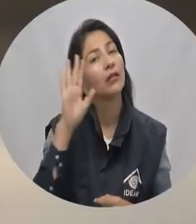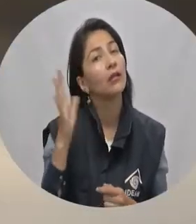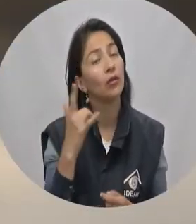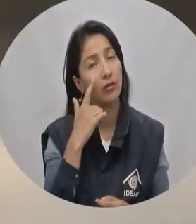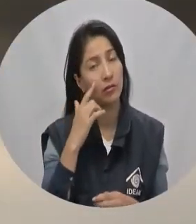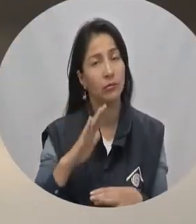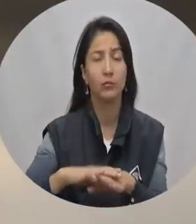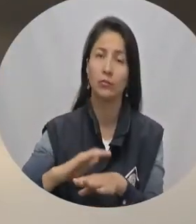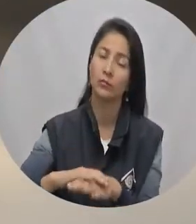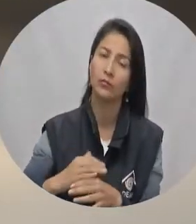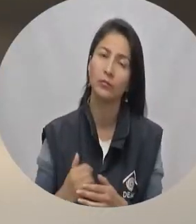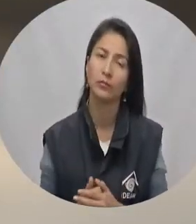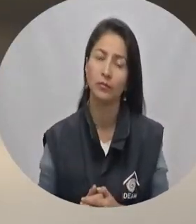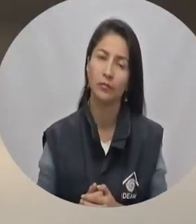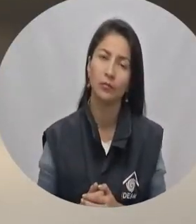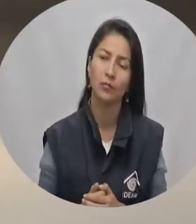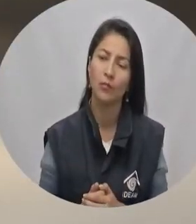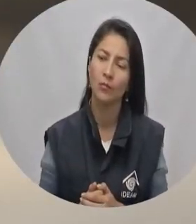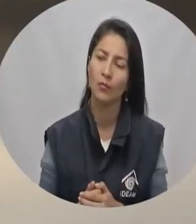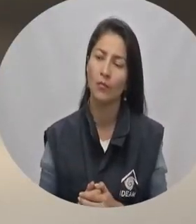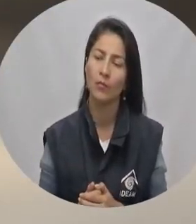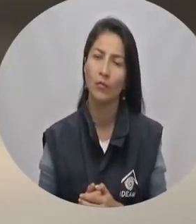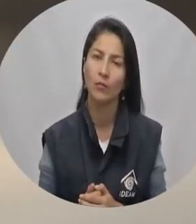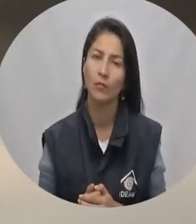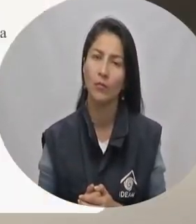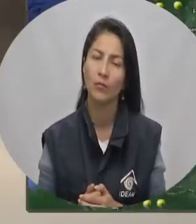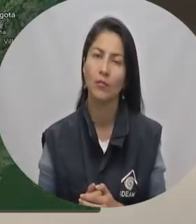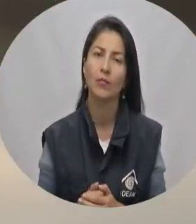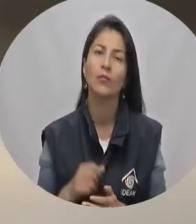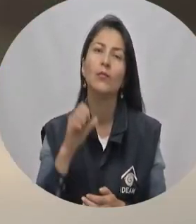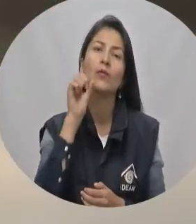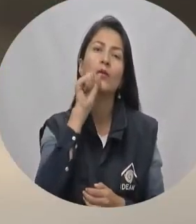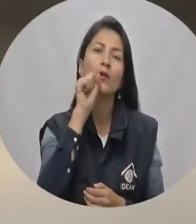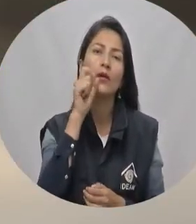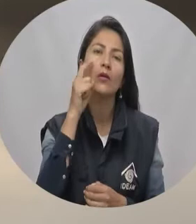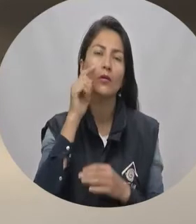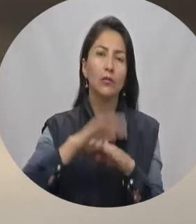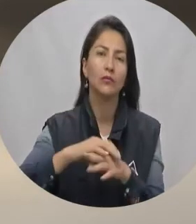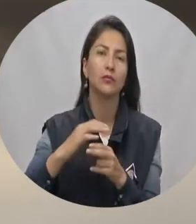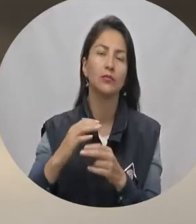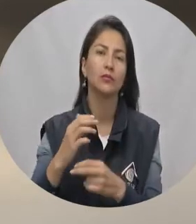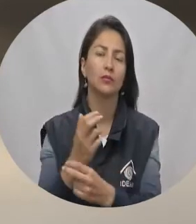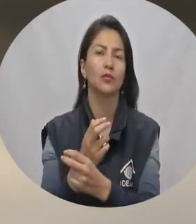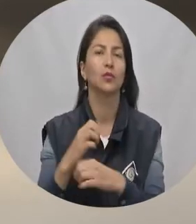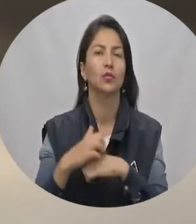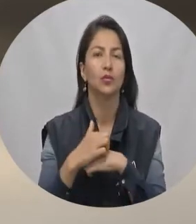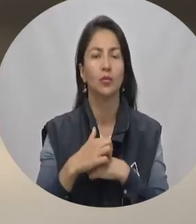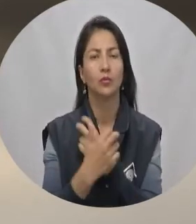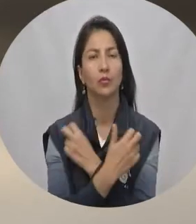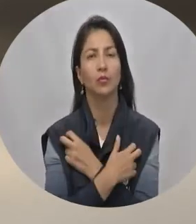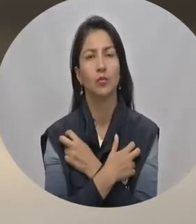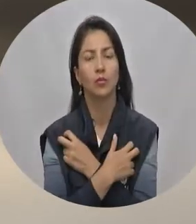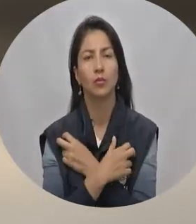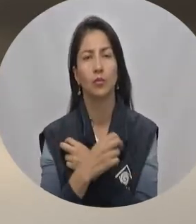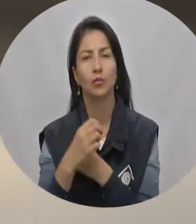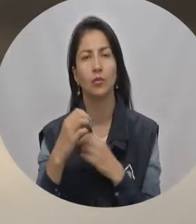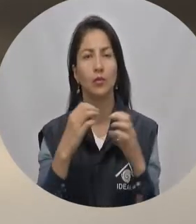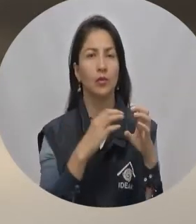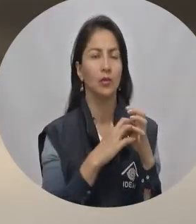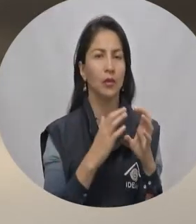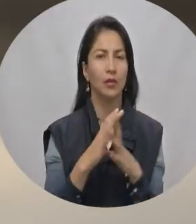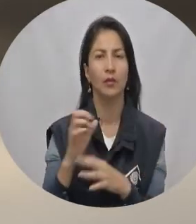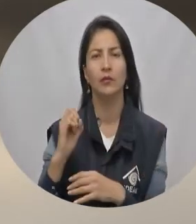Ahora, mucha atención a las principales alertas del IDEAM. Sigue la alerta naranja en los ríos del Tolima, Huila,